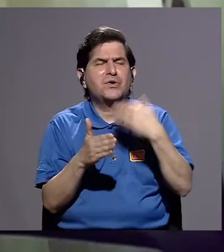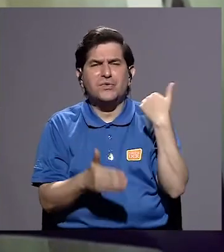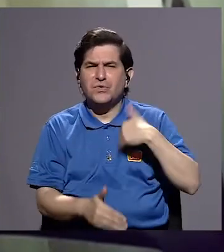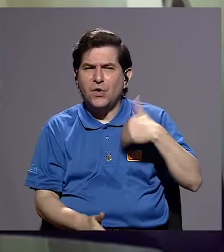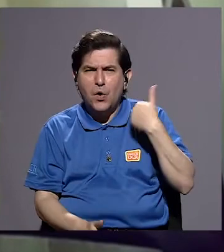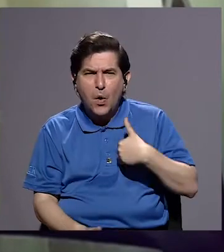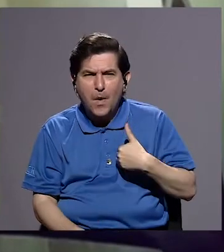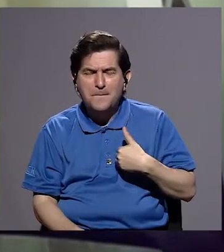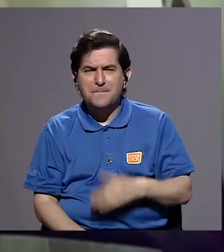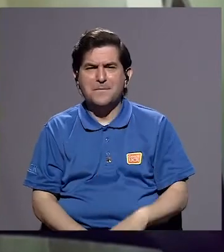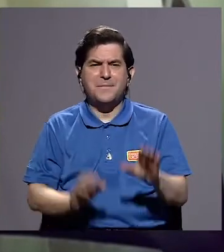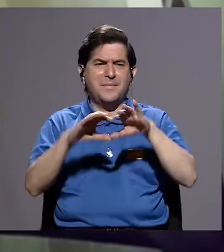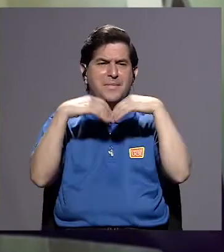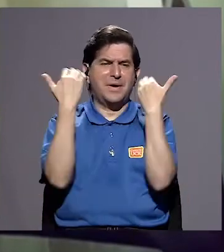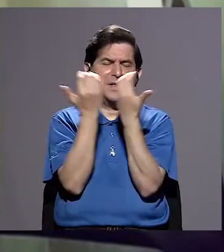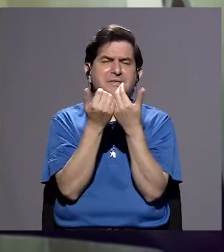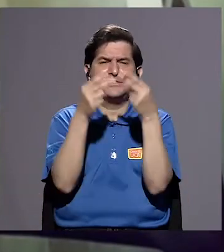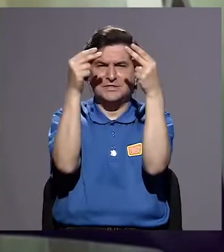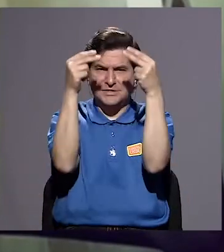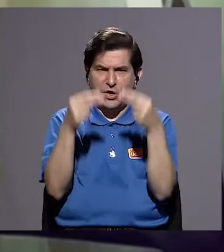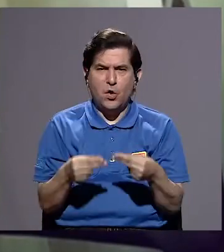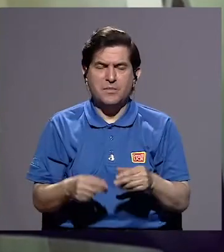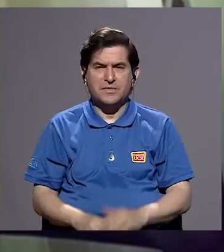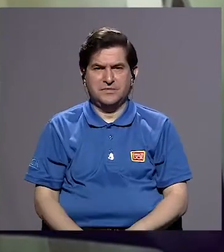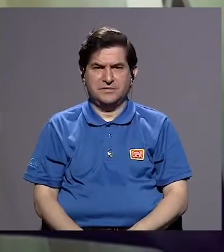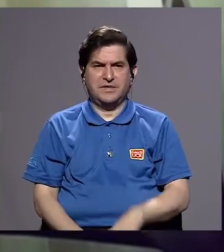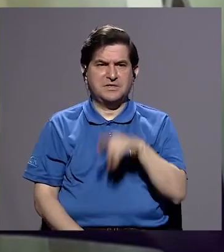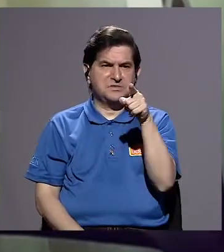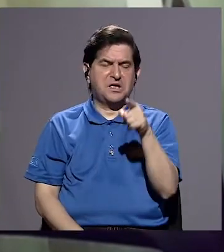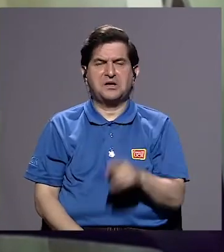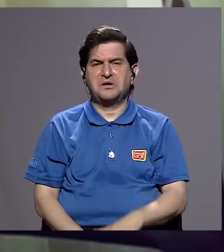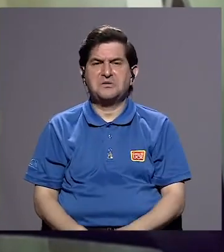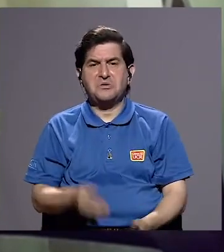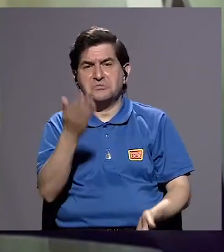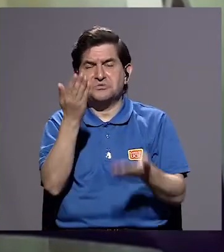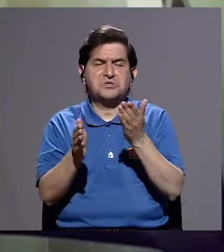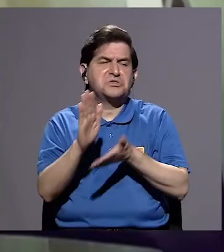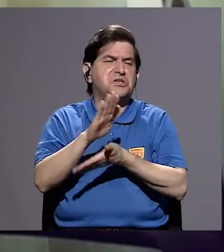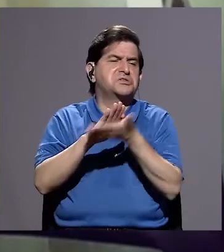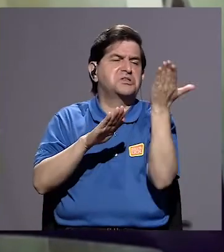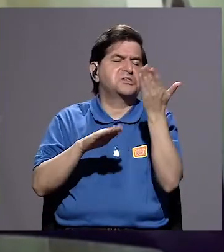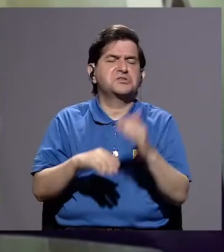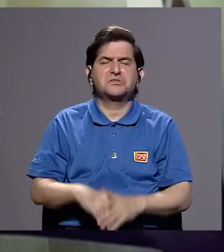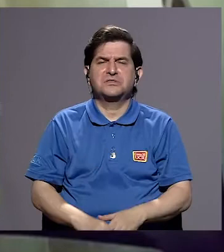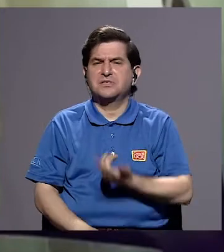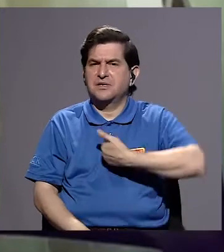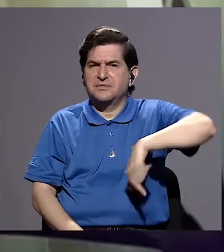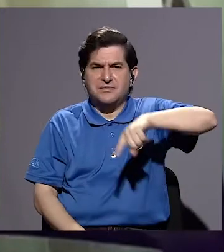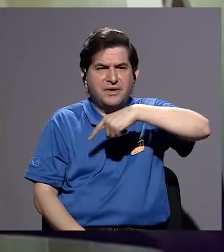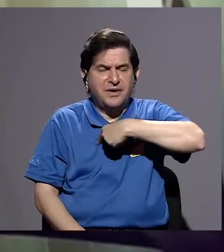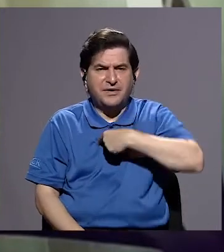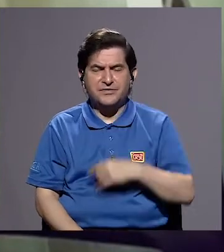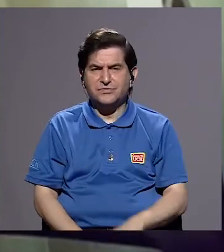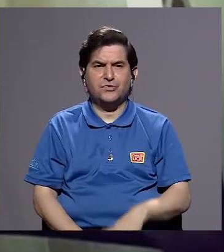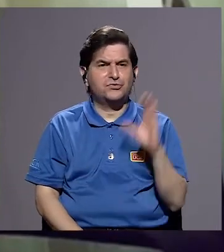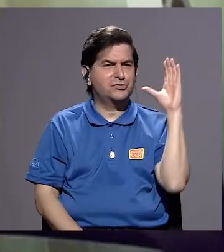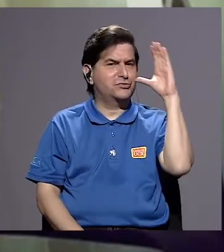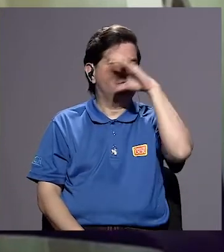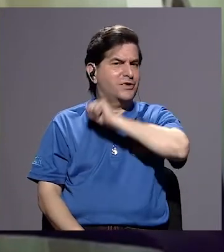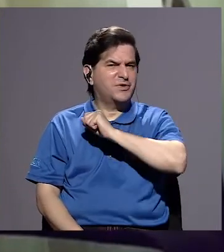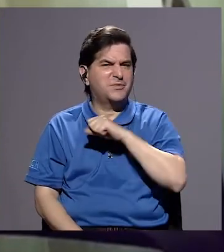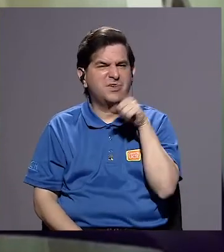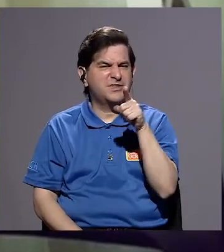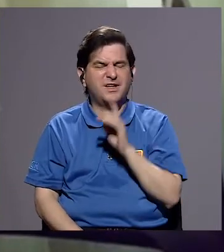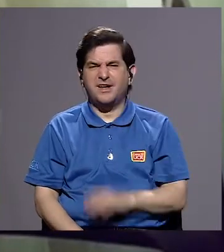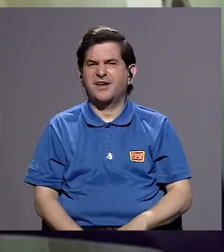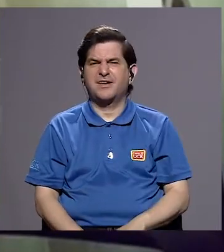que a veces los hombres estábamos en la Comisión de Hacendarios y ellos se iban lejos para que nosotros no nos dieramos